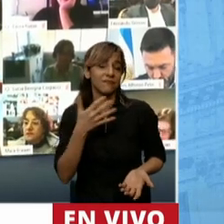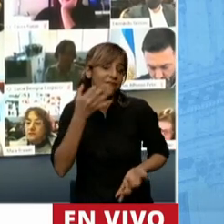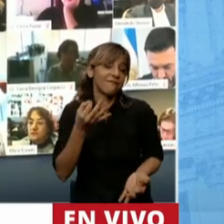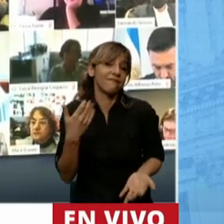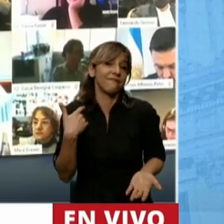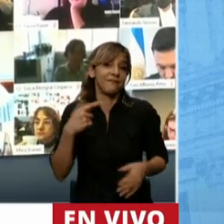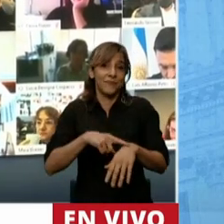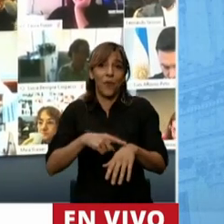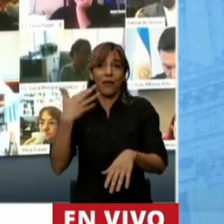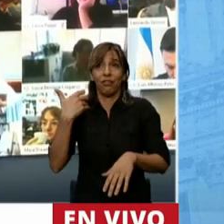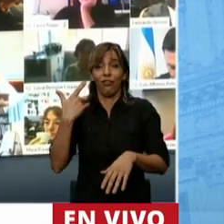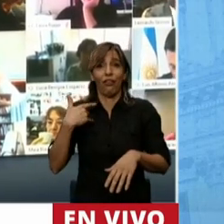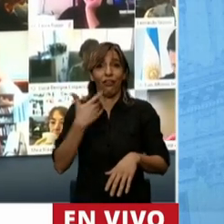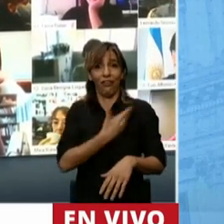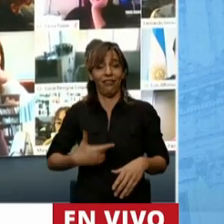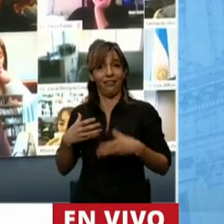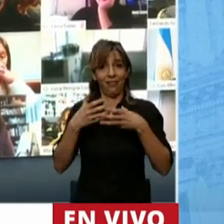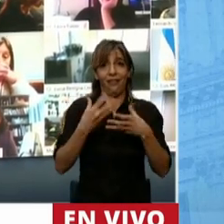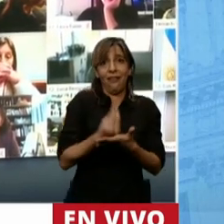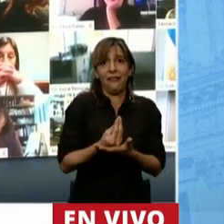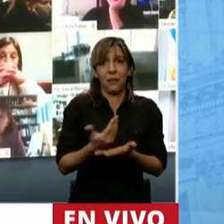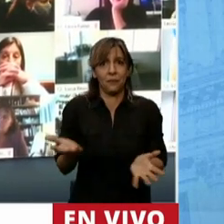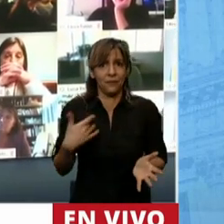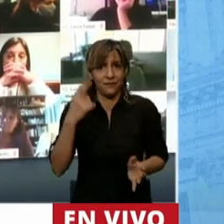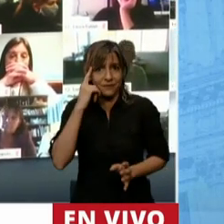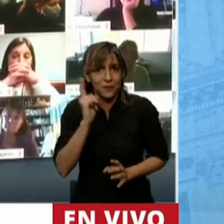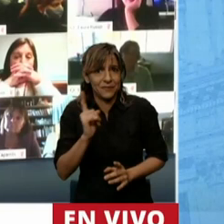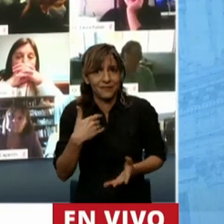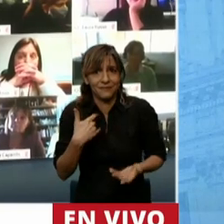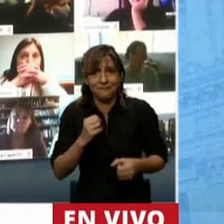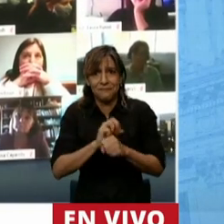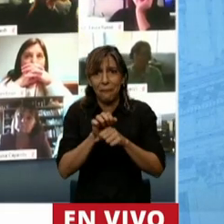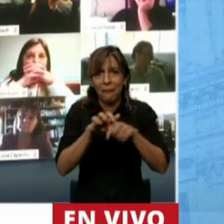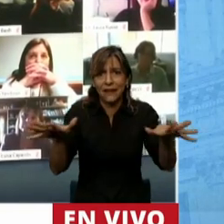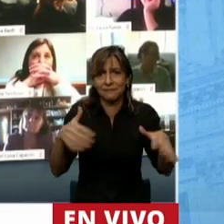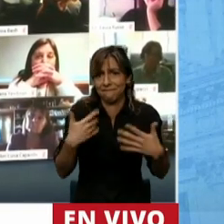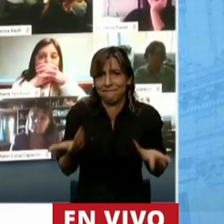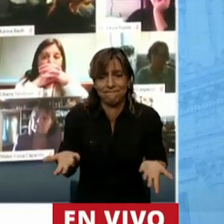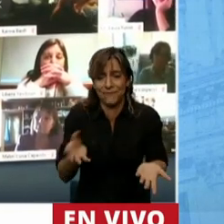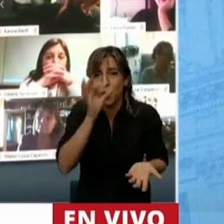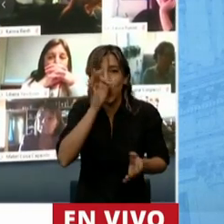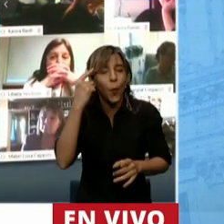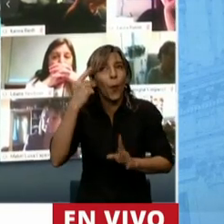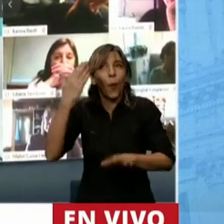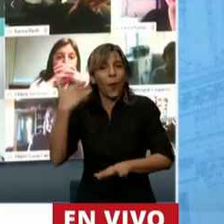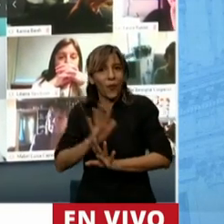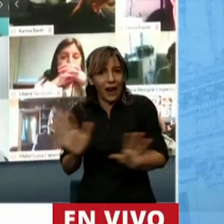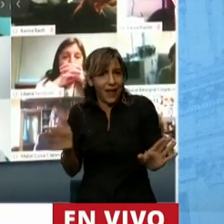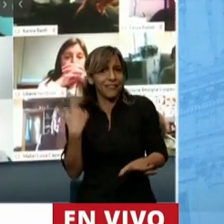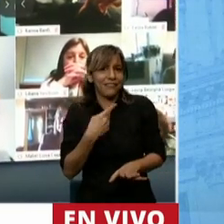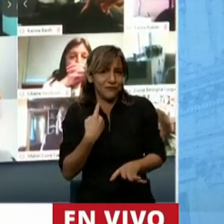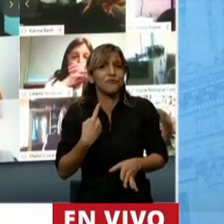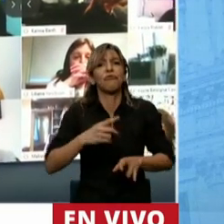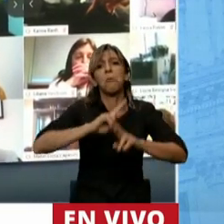como esta nunca nos habíamos preparado para para gestionar con